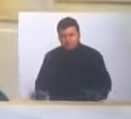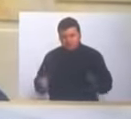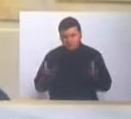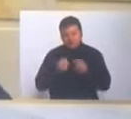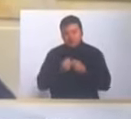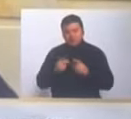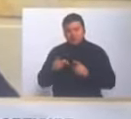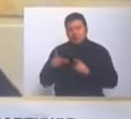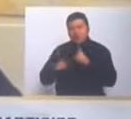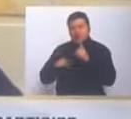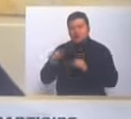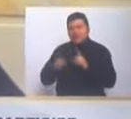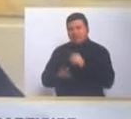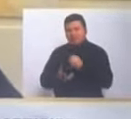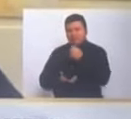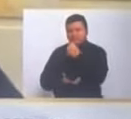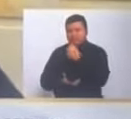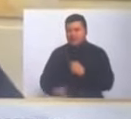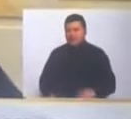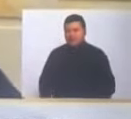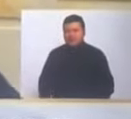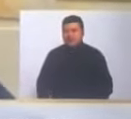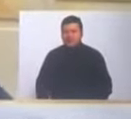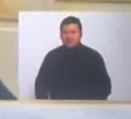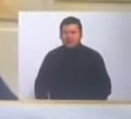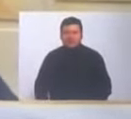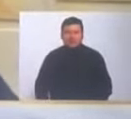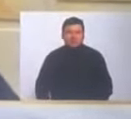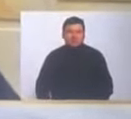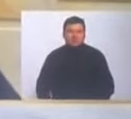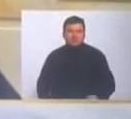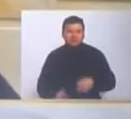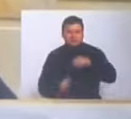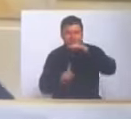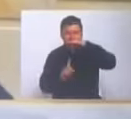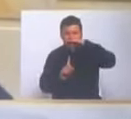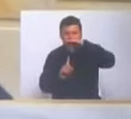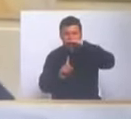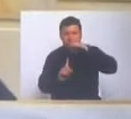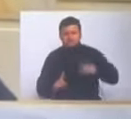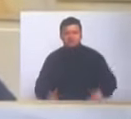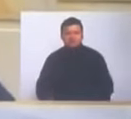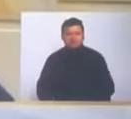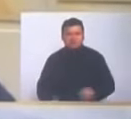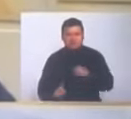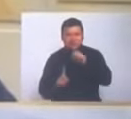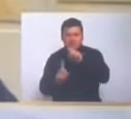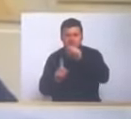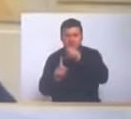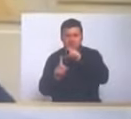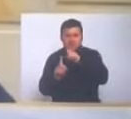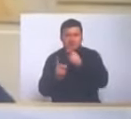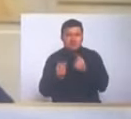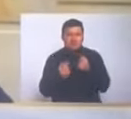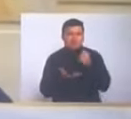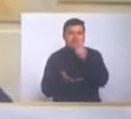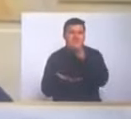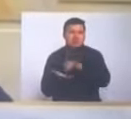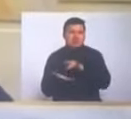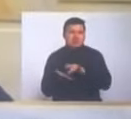del estado llámese gobernaciones alcaldías hospitales paguen porque les deben